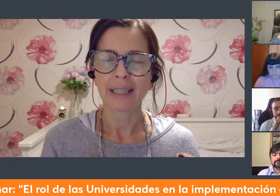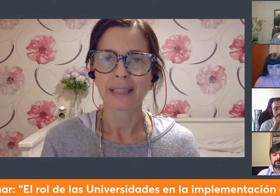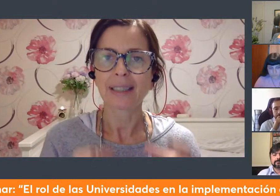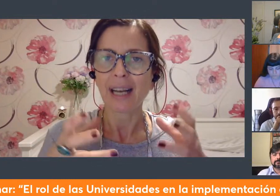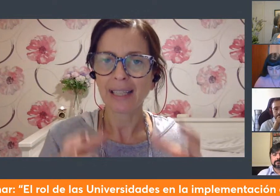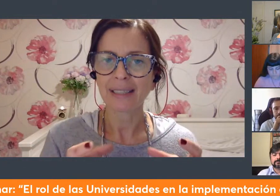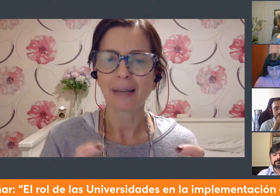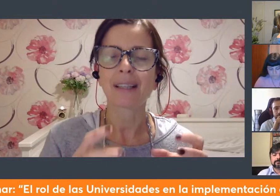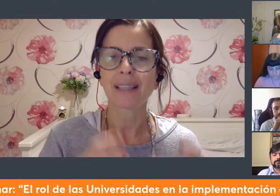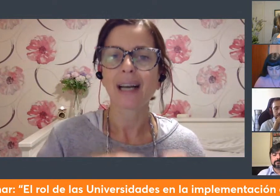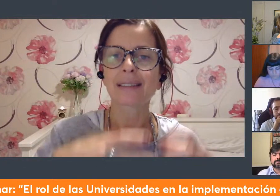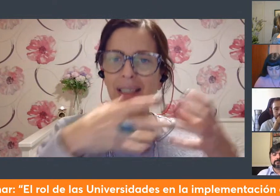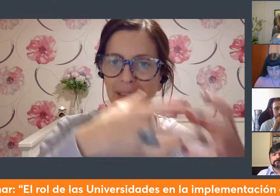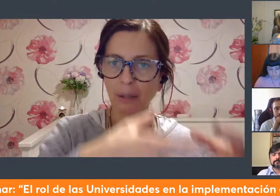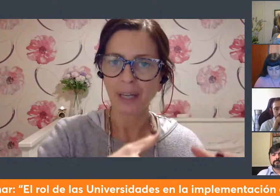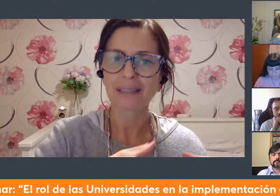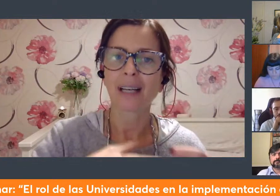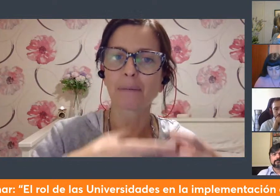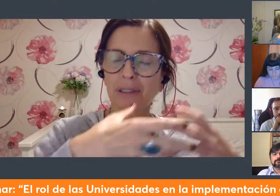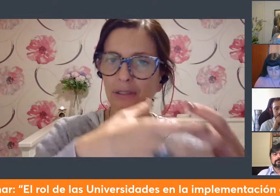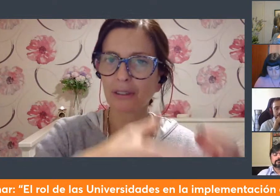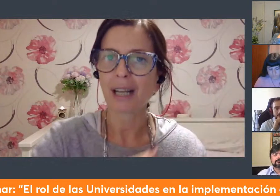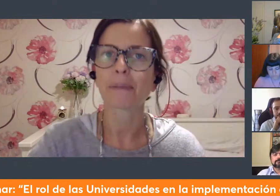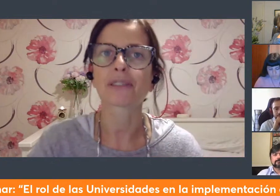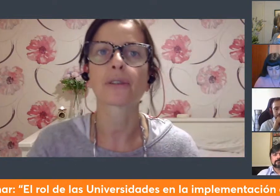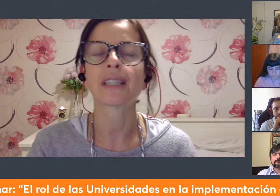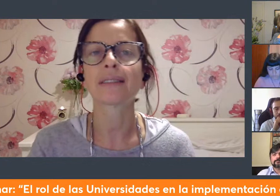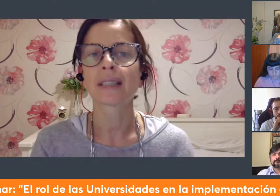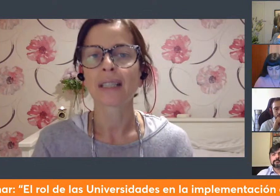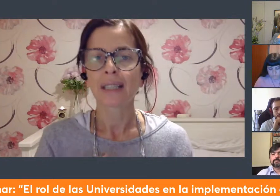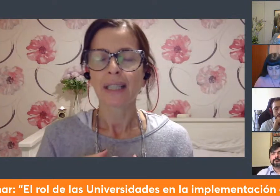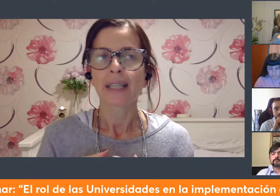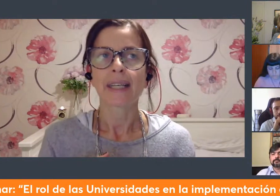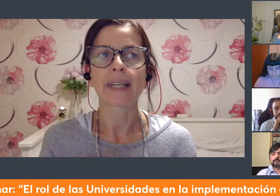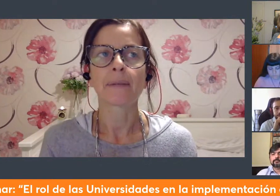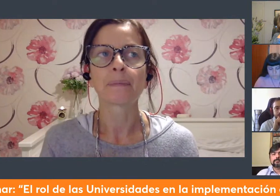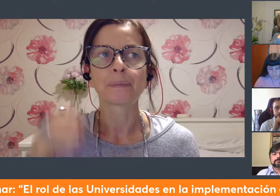de la agenda van hacia ese lugar hacia la protección de las personas